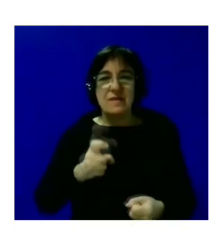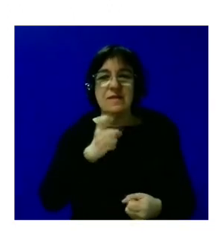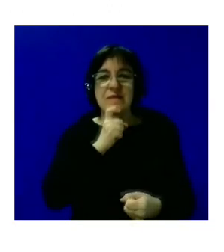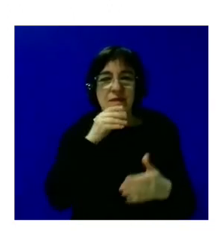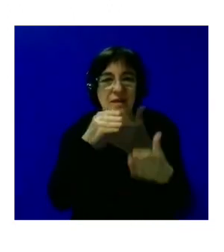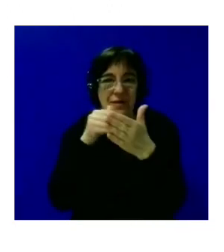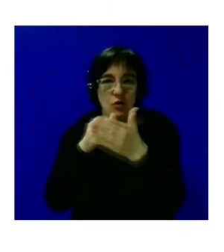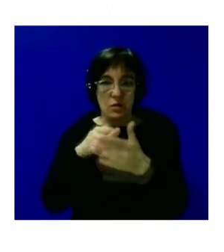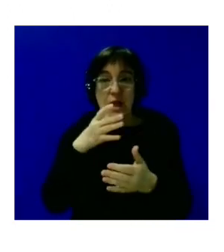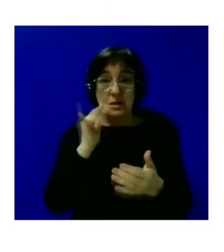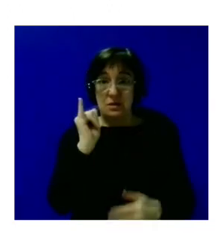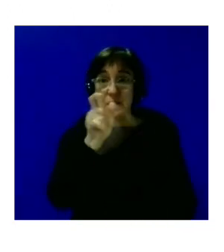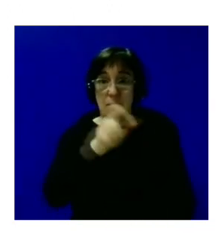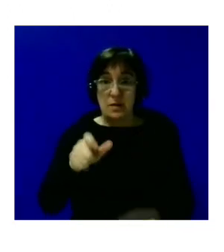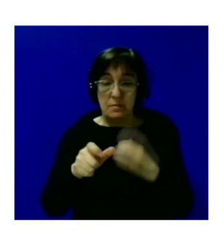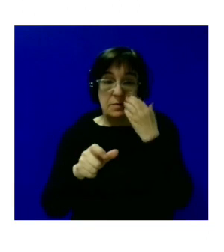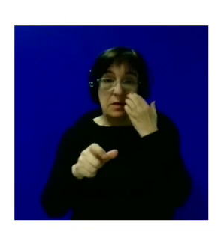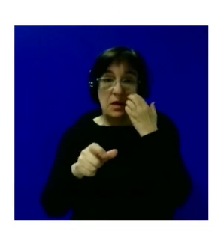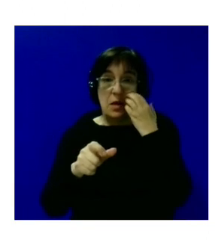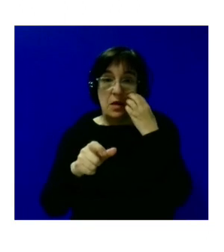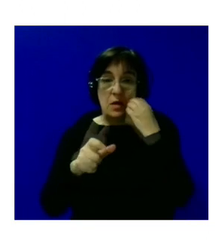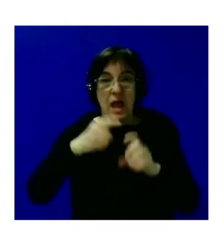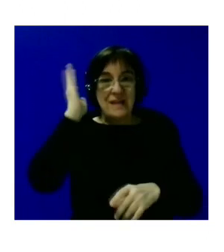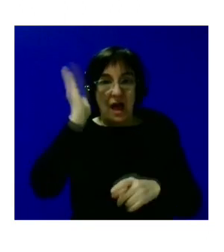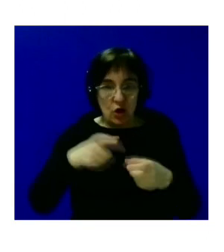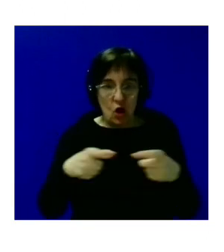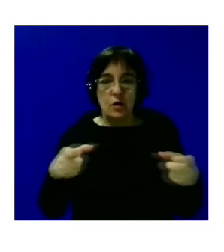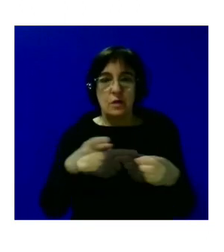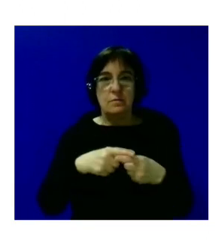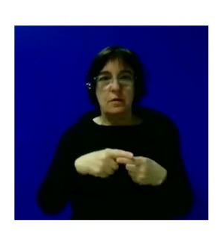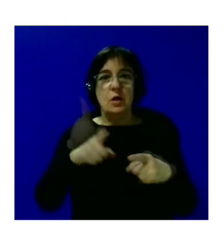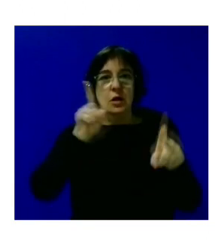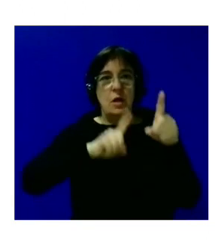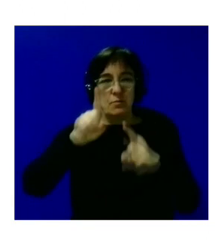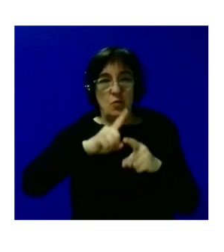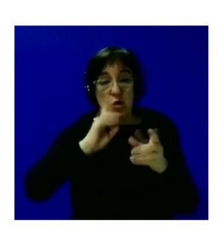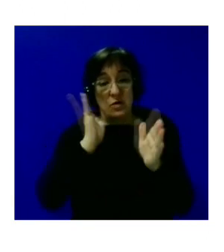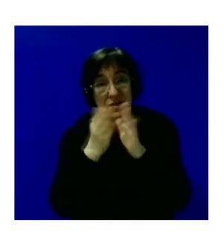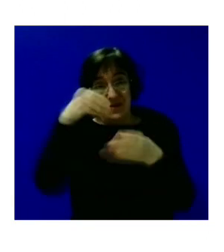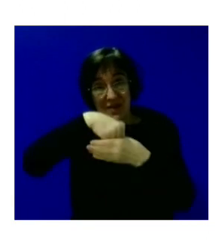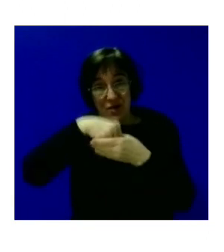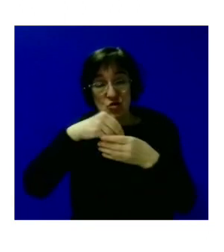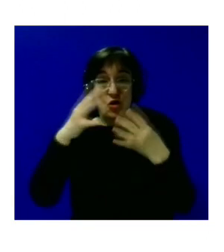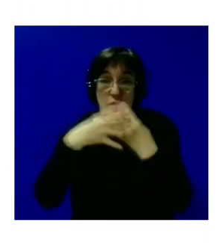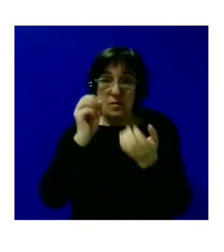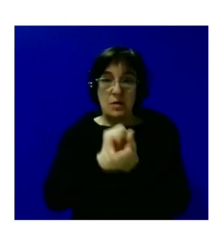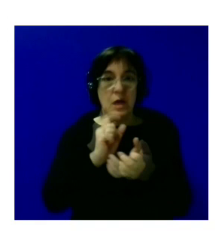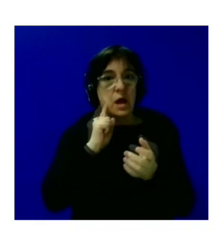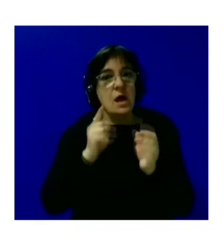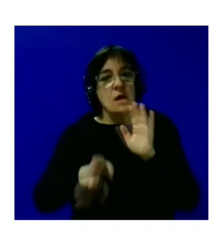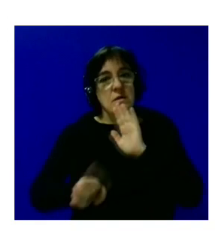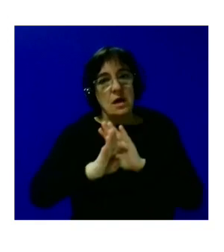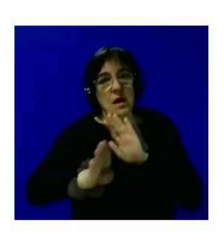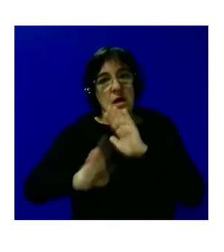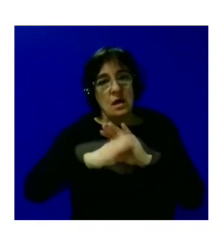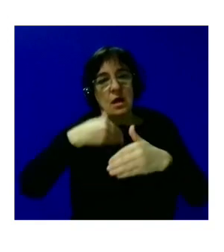que van a tener estas personas con partes sanciones incidentes regimentales y que se perpetúan en